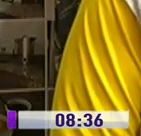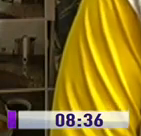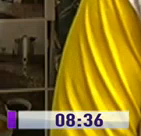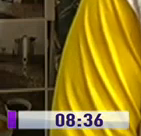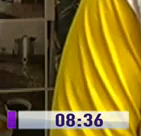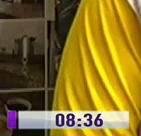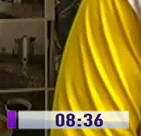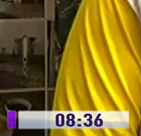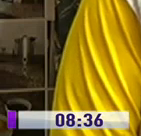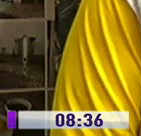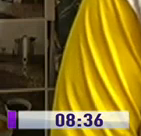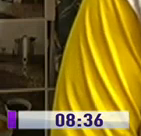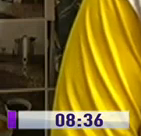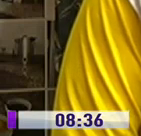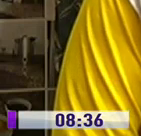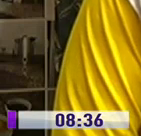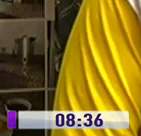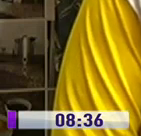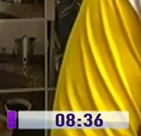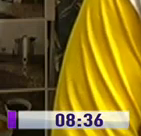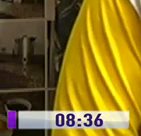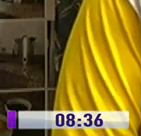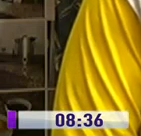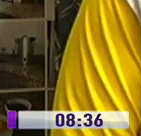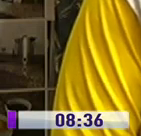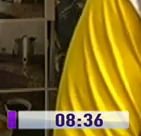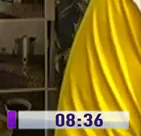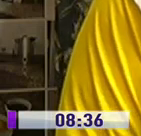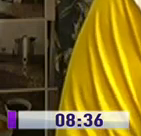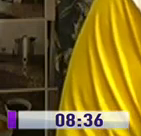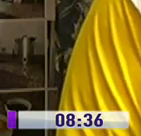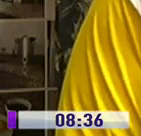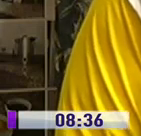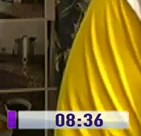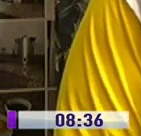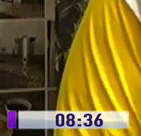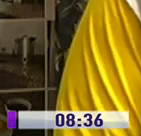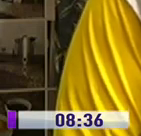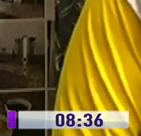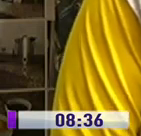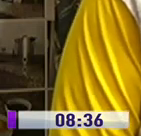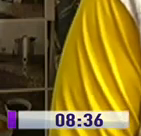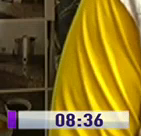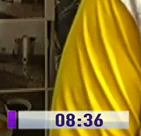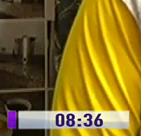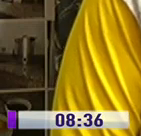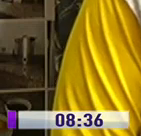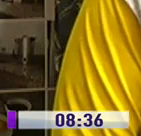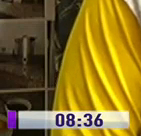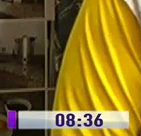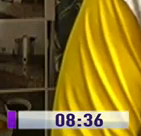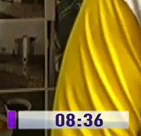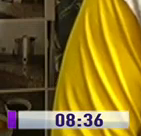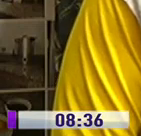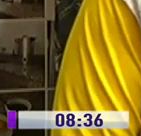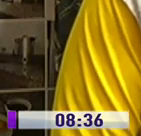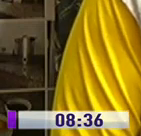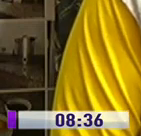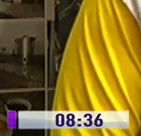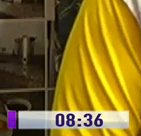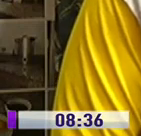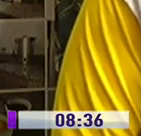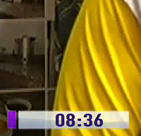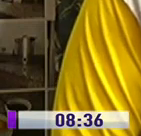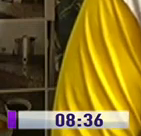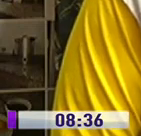morgues, me doy cuenta de la magnitud y la verdad es escalofriante y desesperante. Y el sentir del familiar le